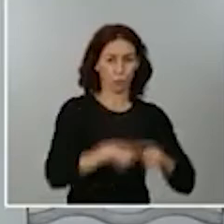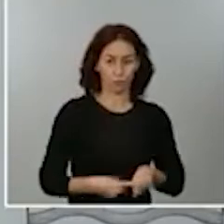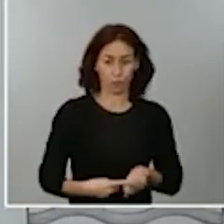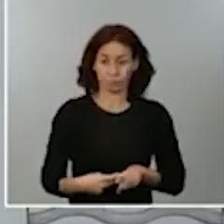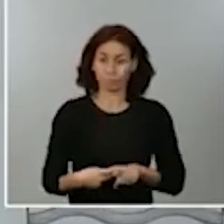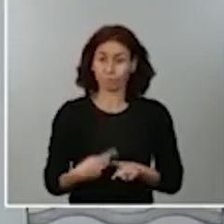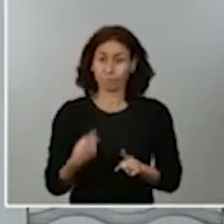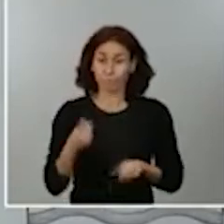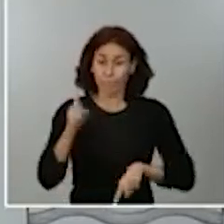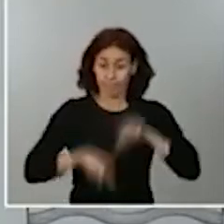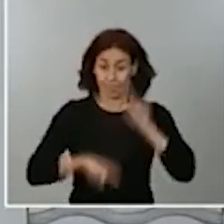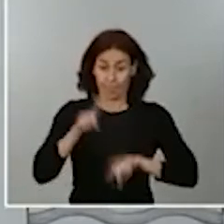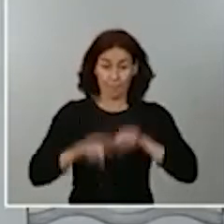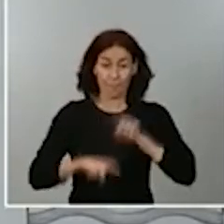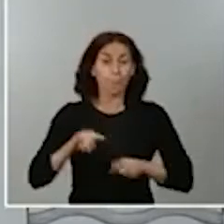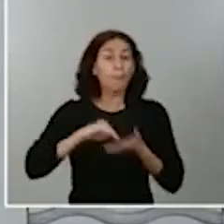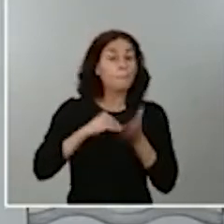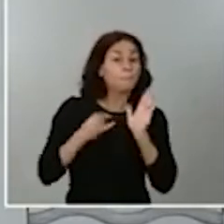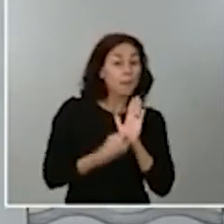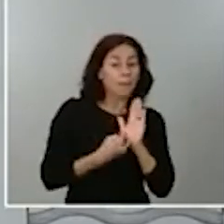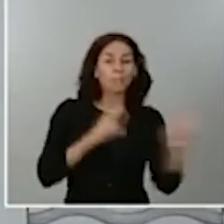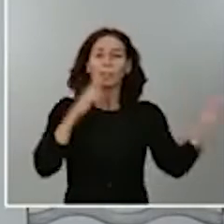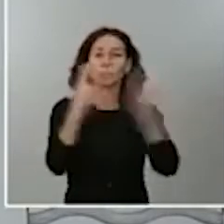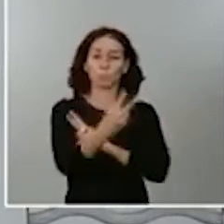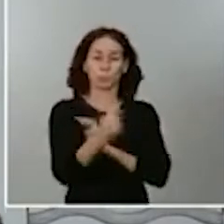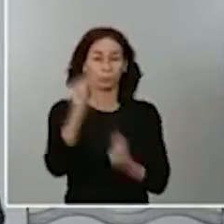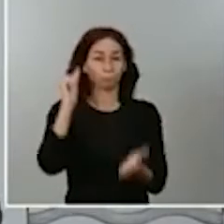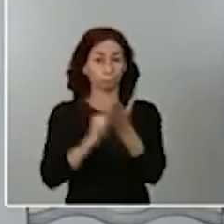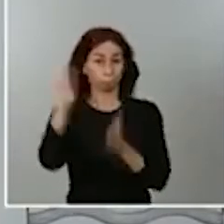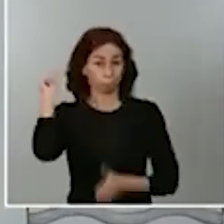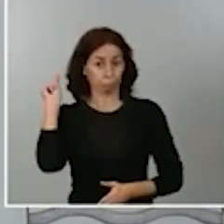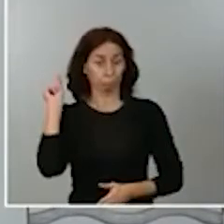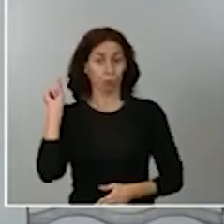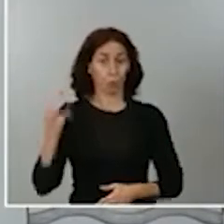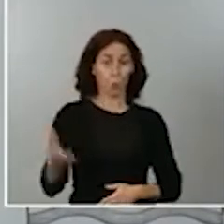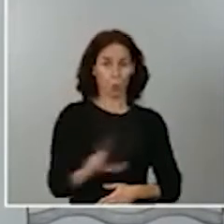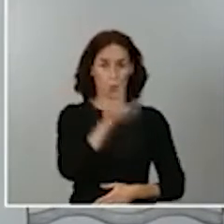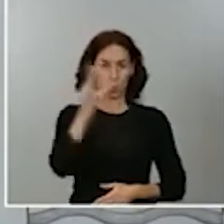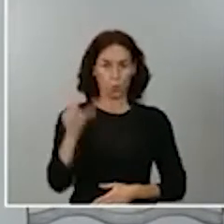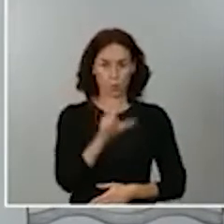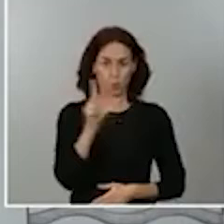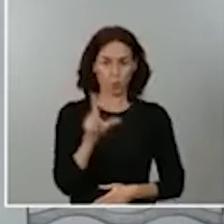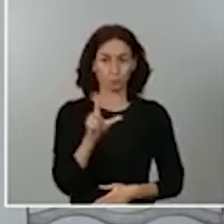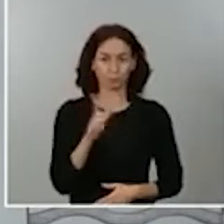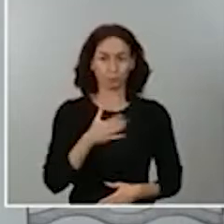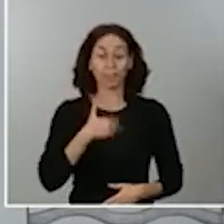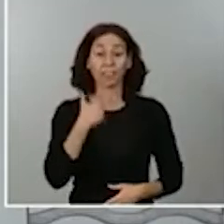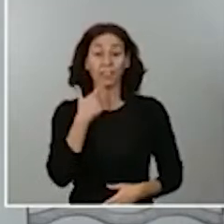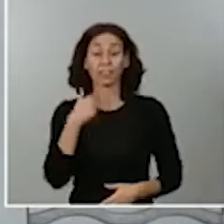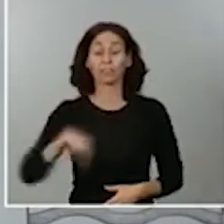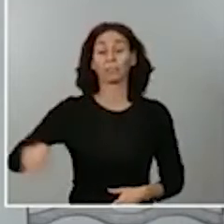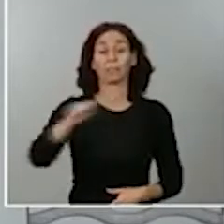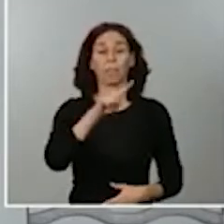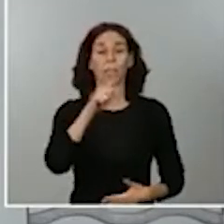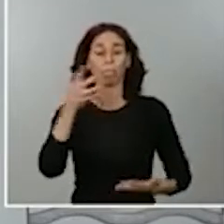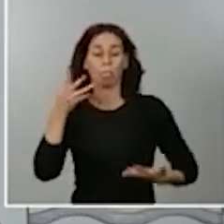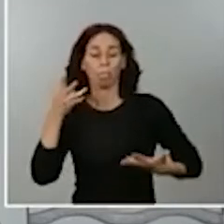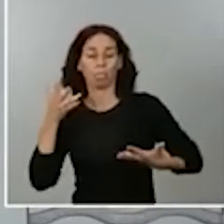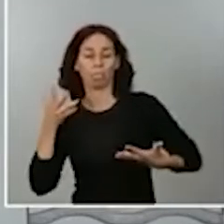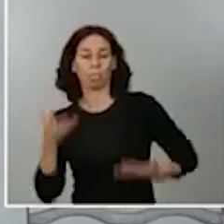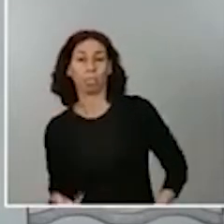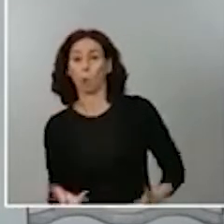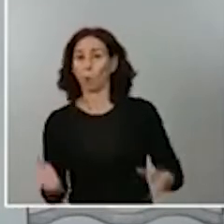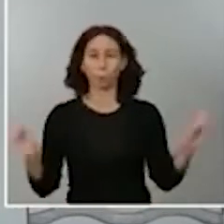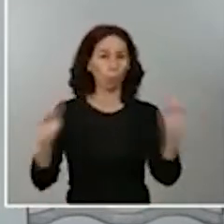respuesta temprana que acordamos conjuntamente el 16 de julio. Eso no quiere decir que tenga que haber relajamiento. La situación, he dicho, siempre es muy inestable,